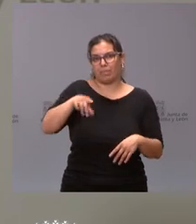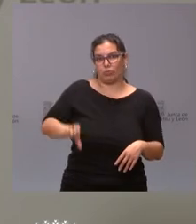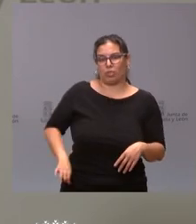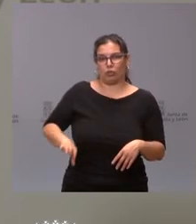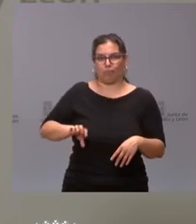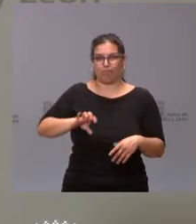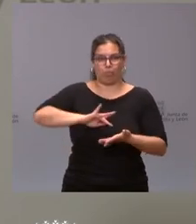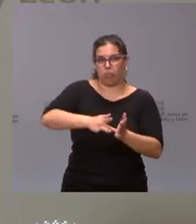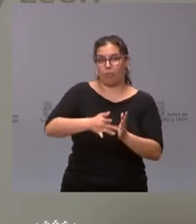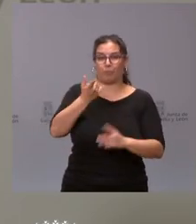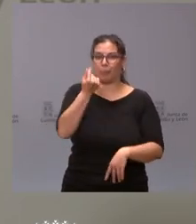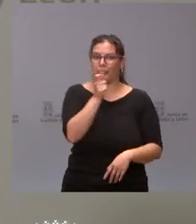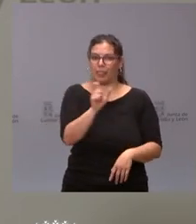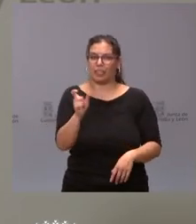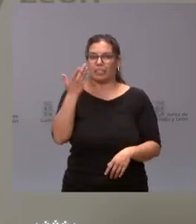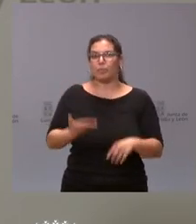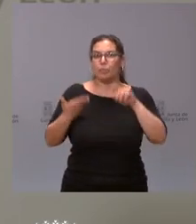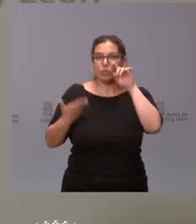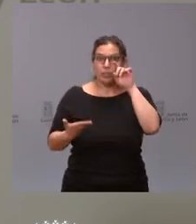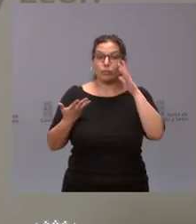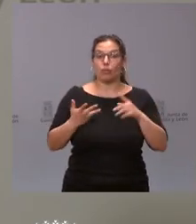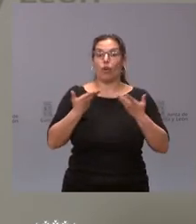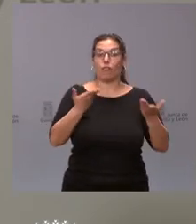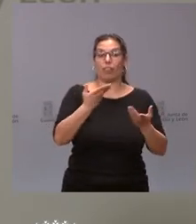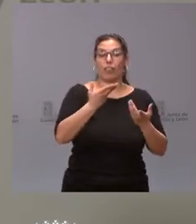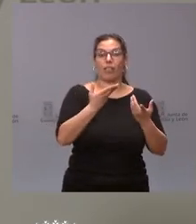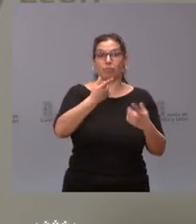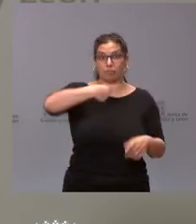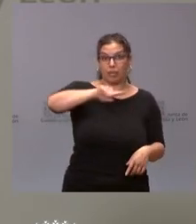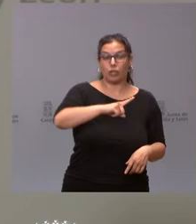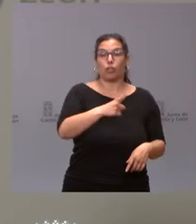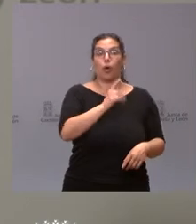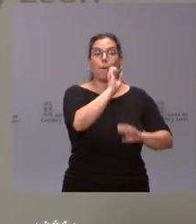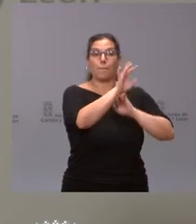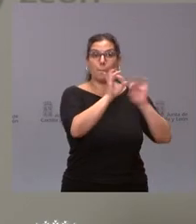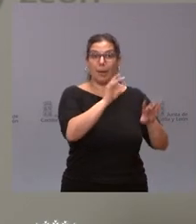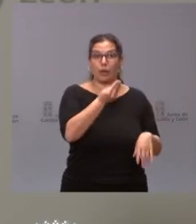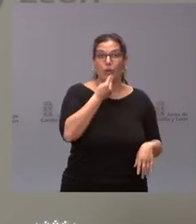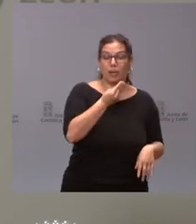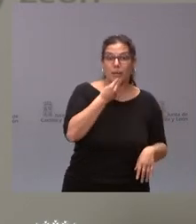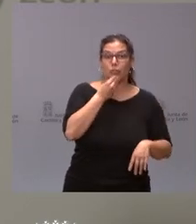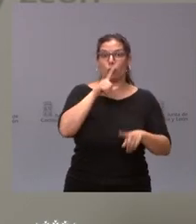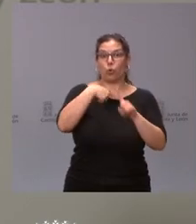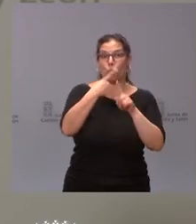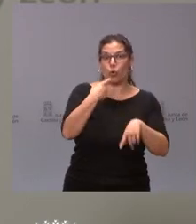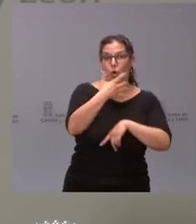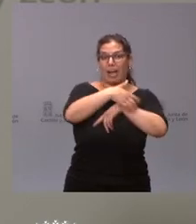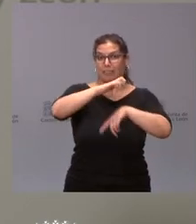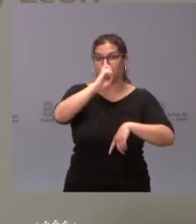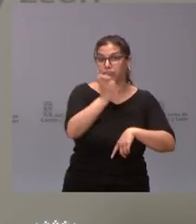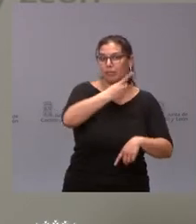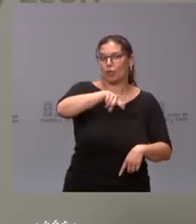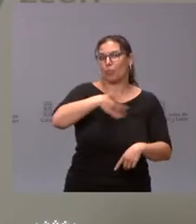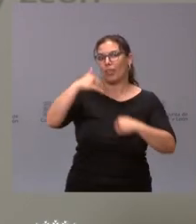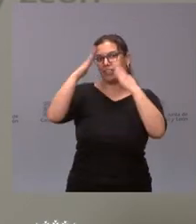Son cantidades muy importantes que van a permitir a estas organizaciones, el Banco de Alimentos, Cruz Roja, Cáritas, entre otros, mejorar la asistencia